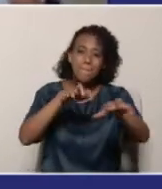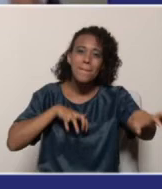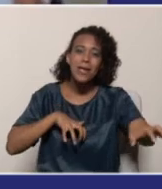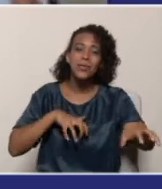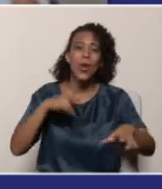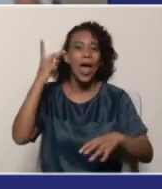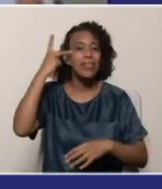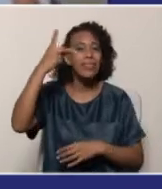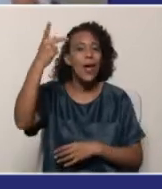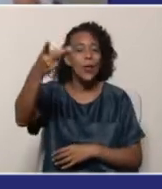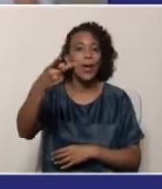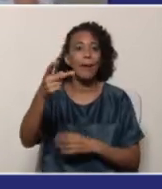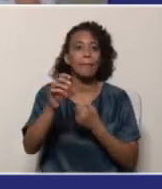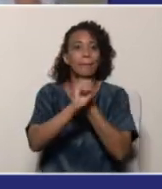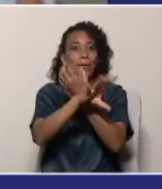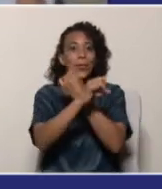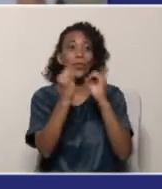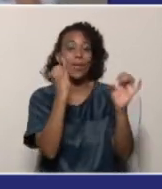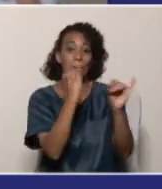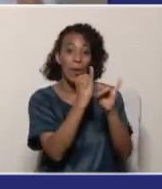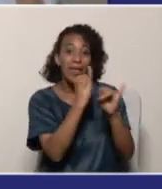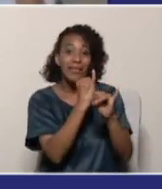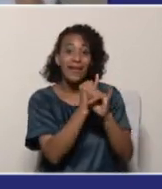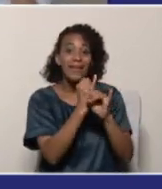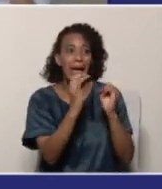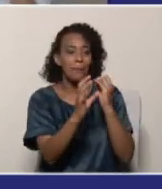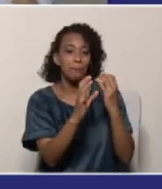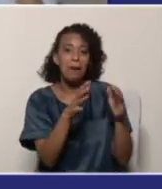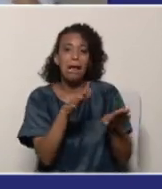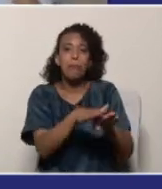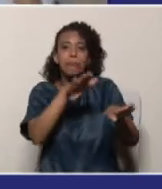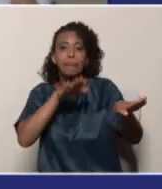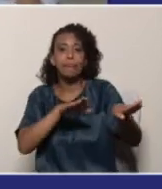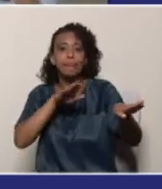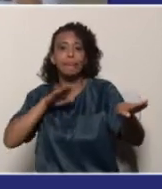materias teóricas en forma virtual, para no atrasarlo.